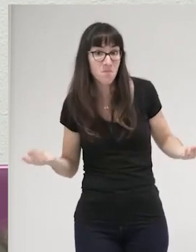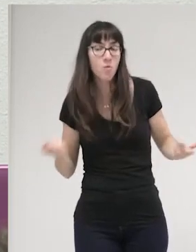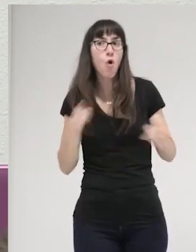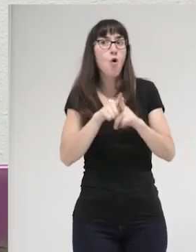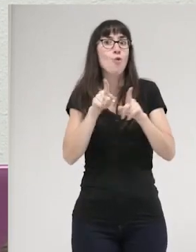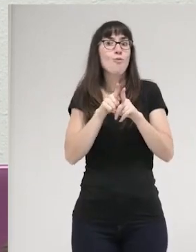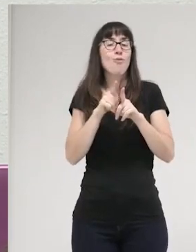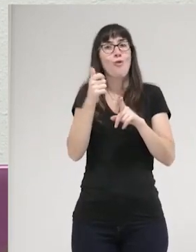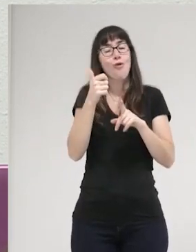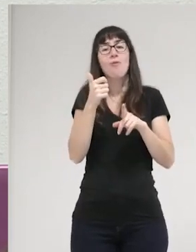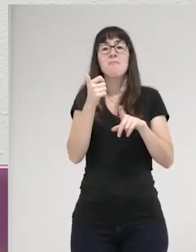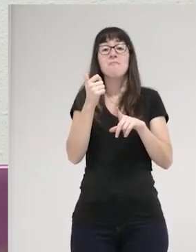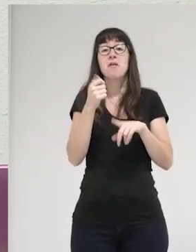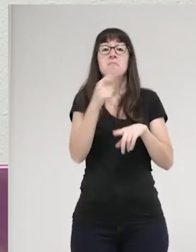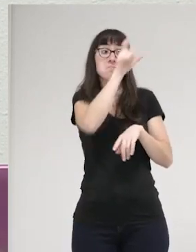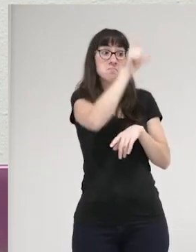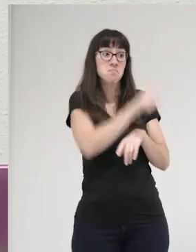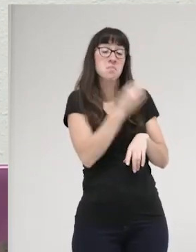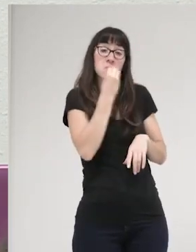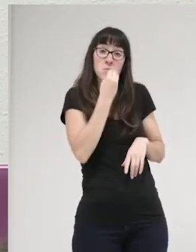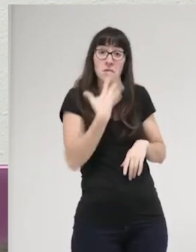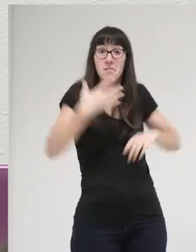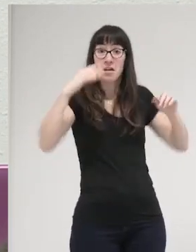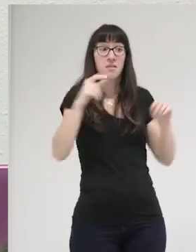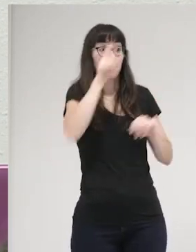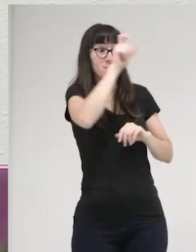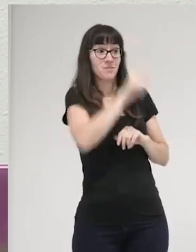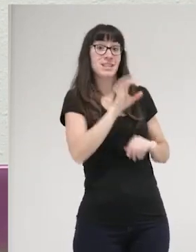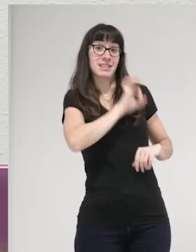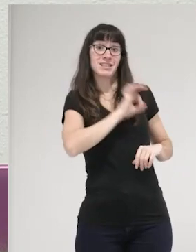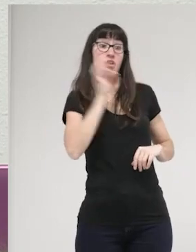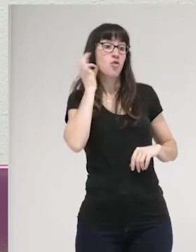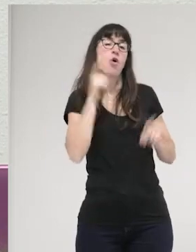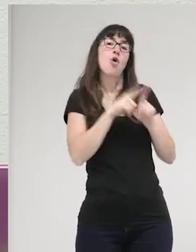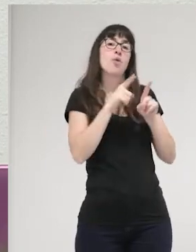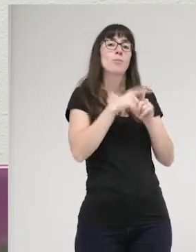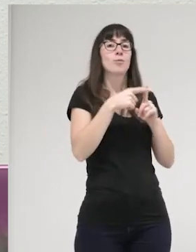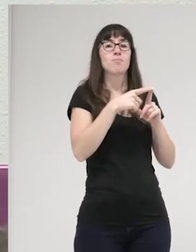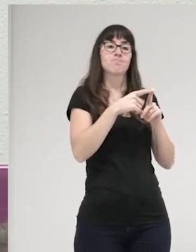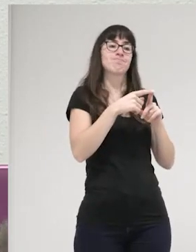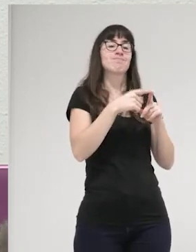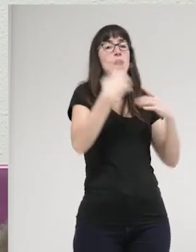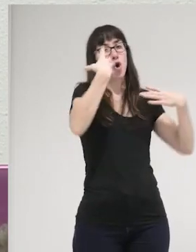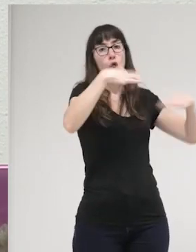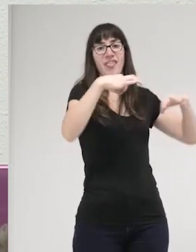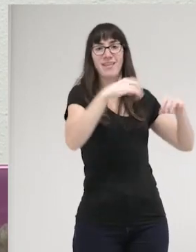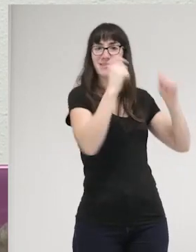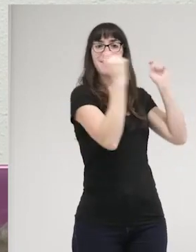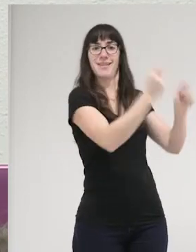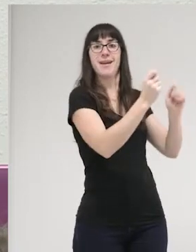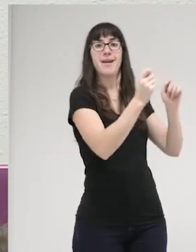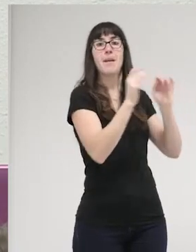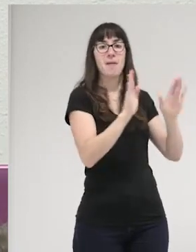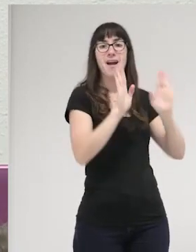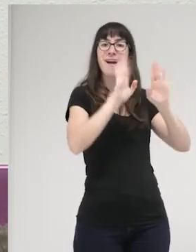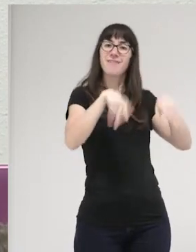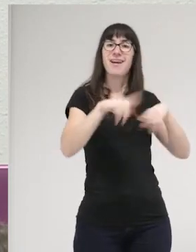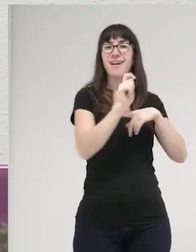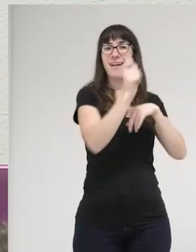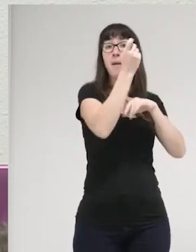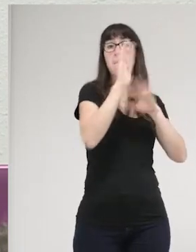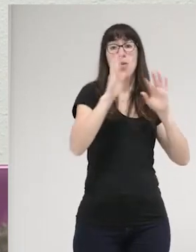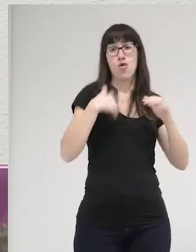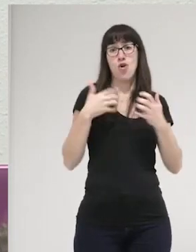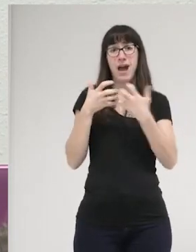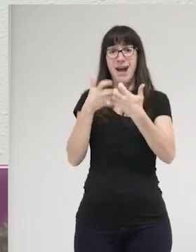como bueno muy bien usted señora Lorena Bobit ha sido declarada inocente de agresión pero es un poco ganar una batalla para perder la guerra ¿no? porque de alguna